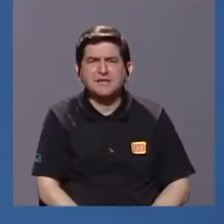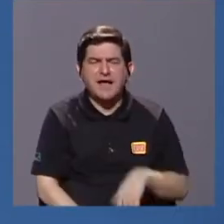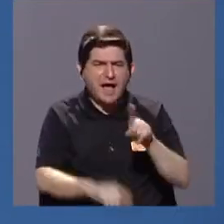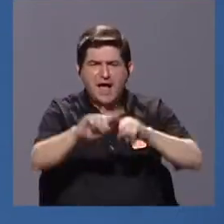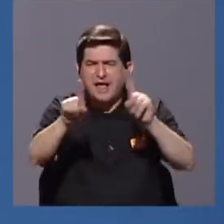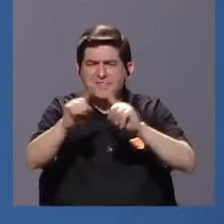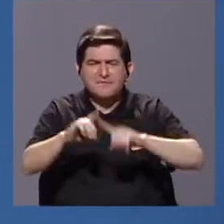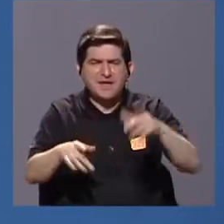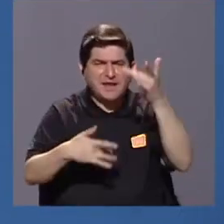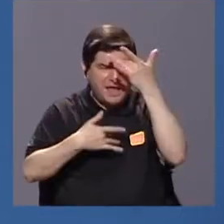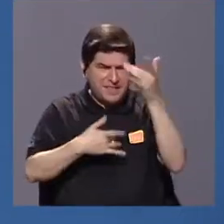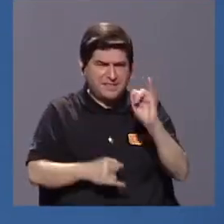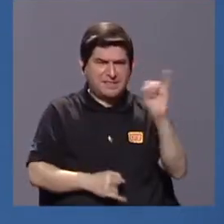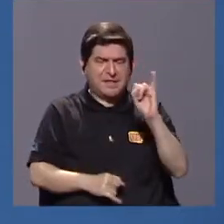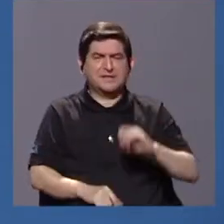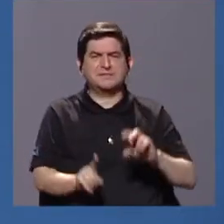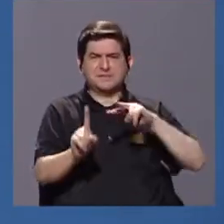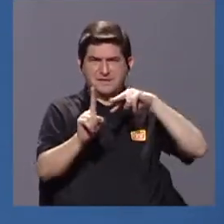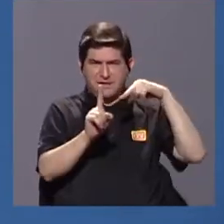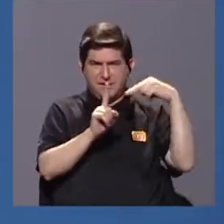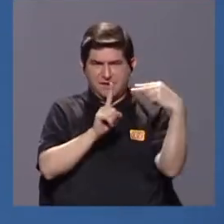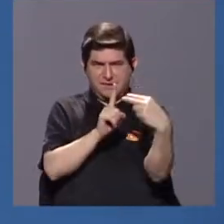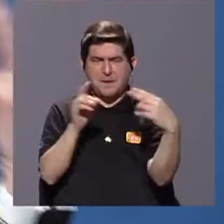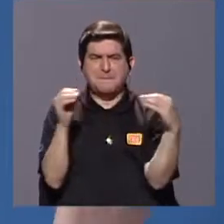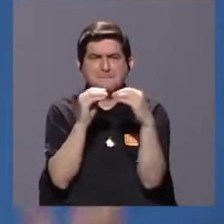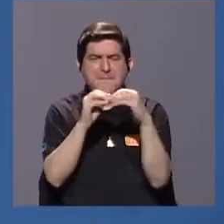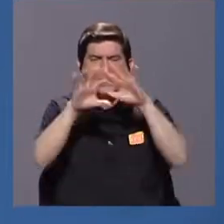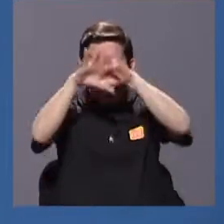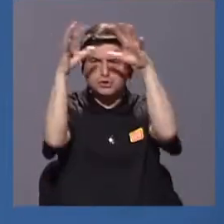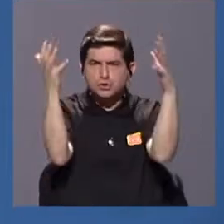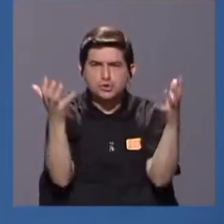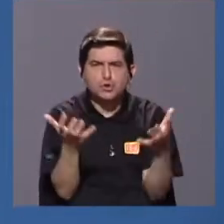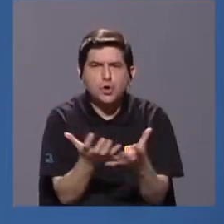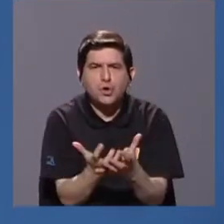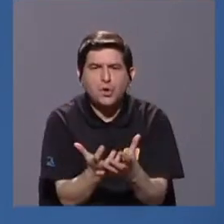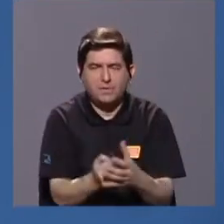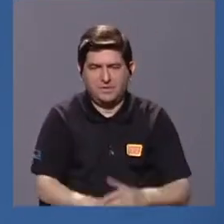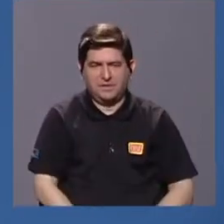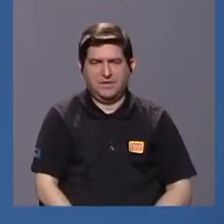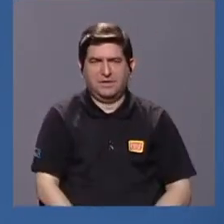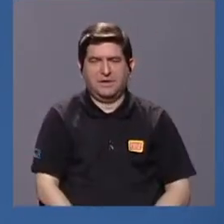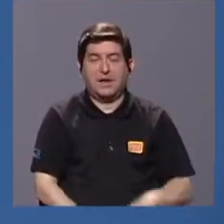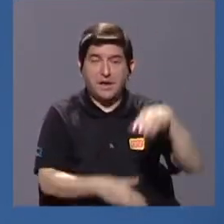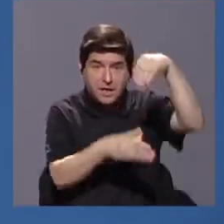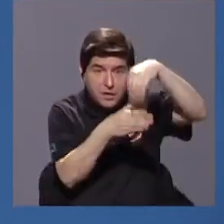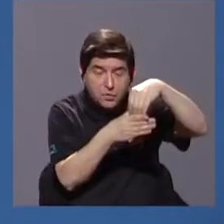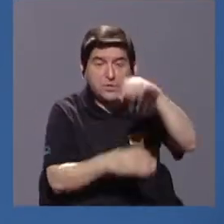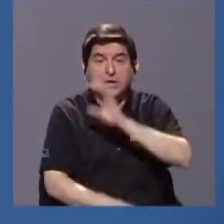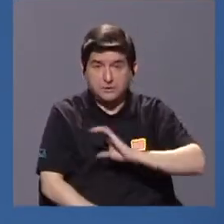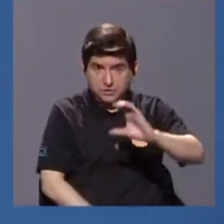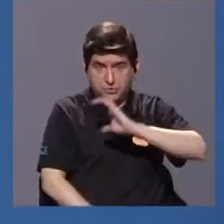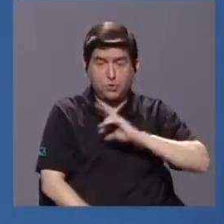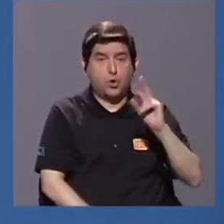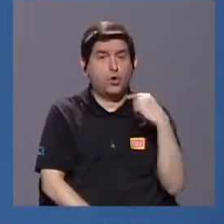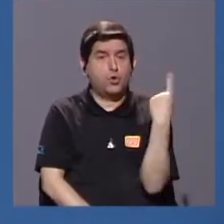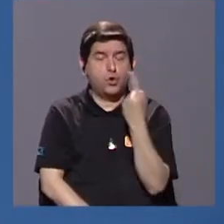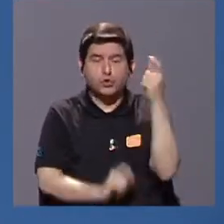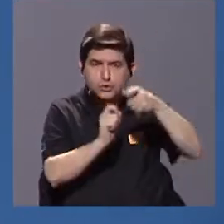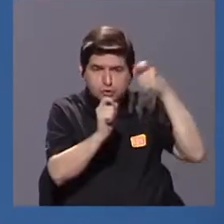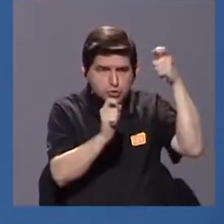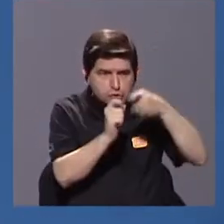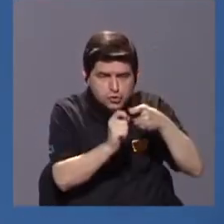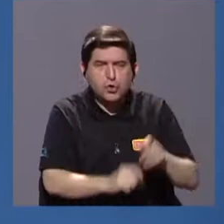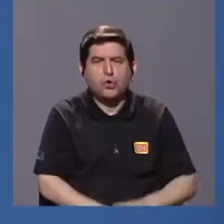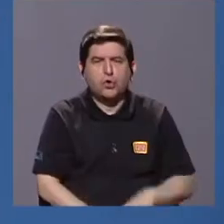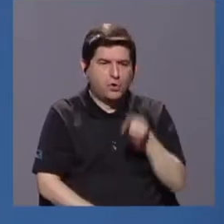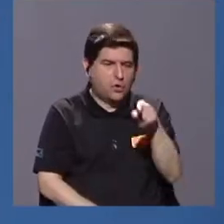enfermedades infecciosas desde un punto de vista más global, más holístico, tomando en cuenta aspectos no sólo específicos del